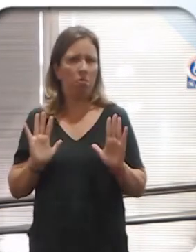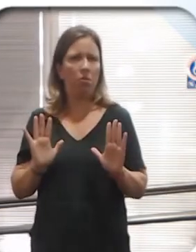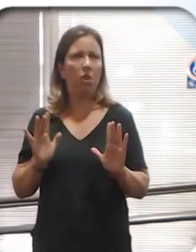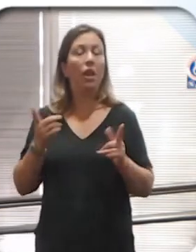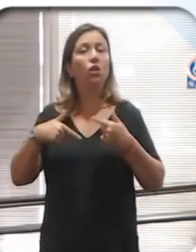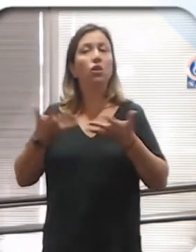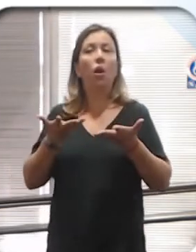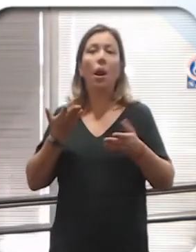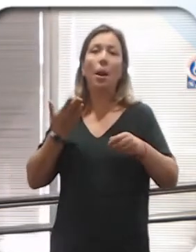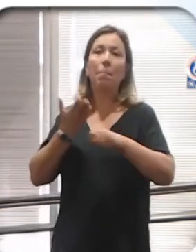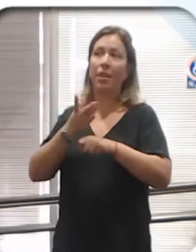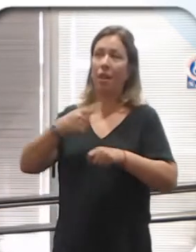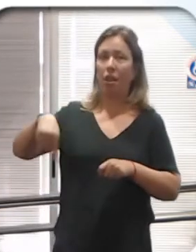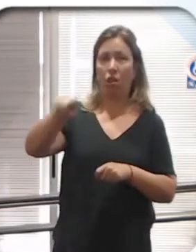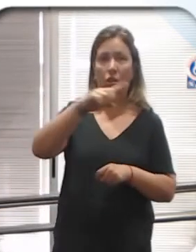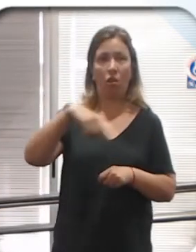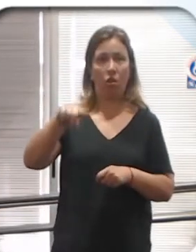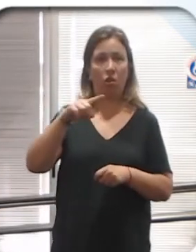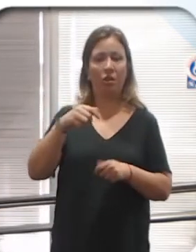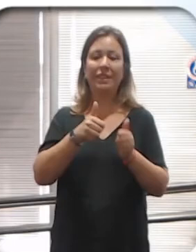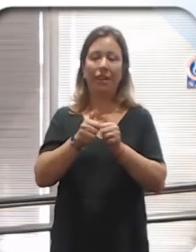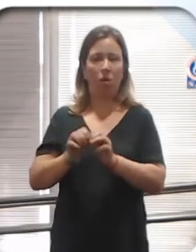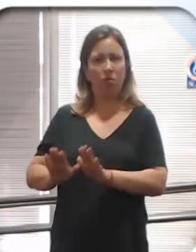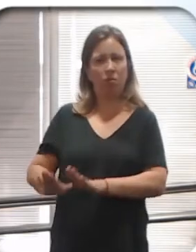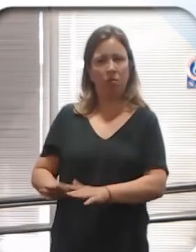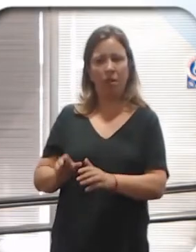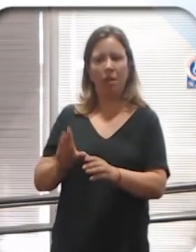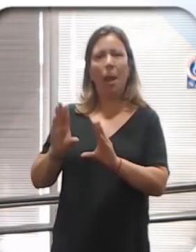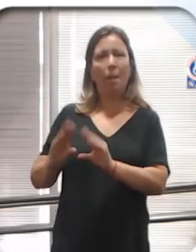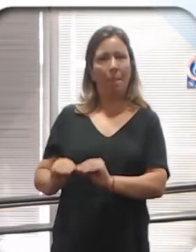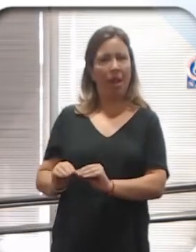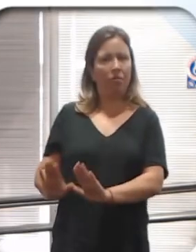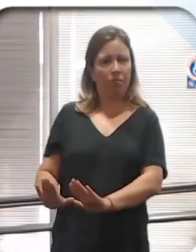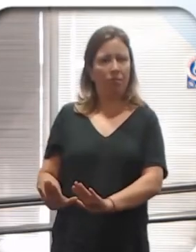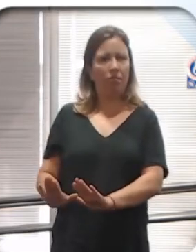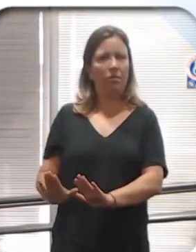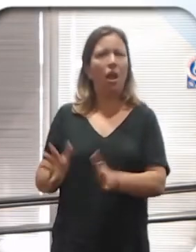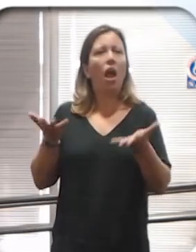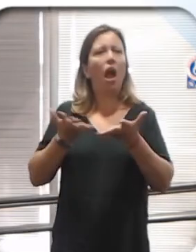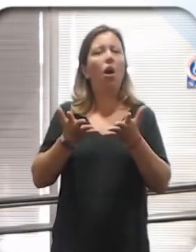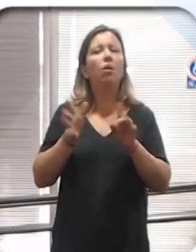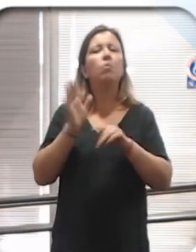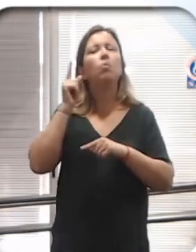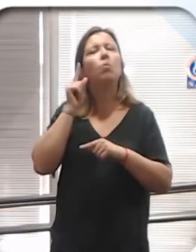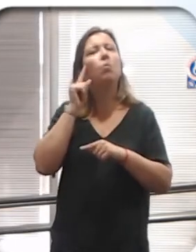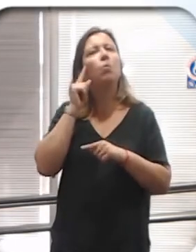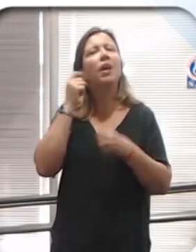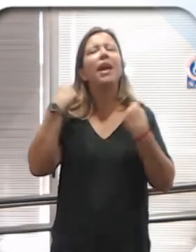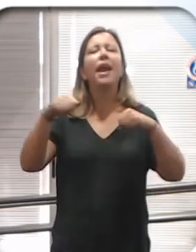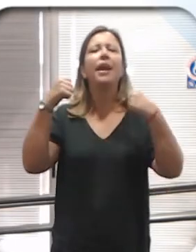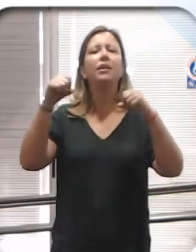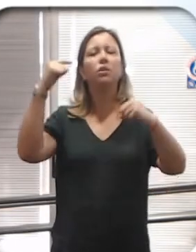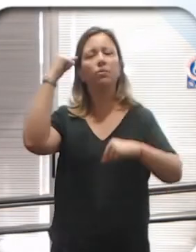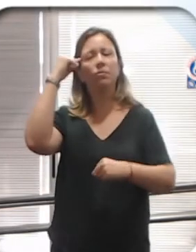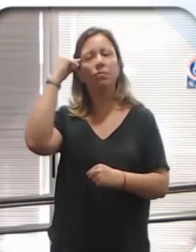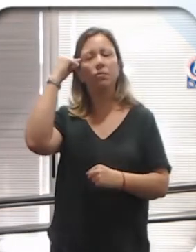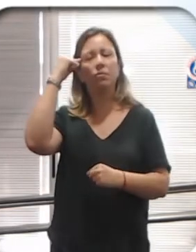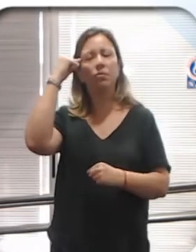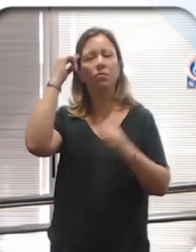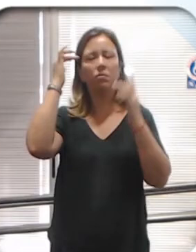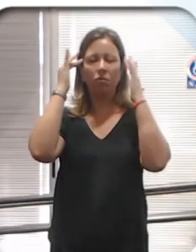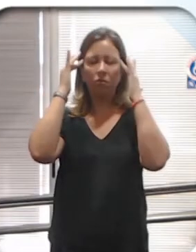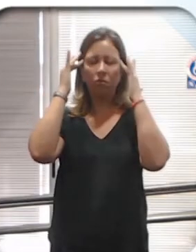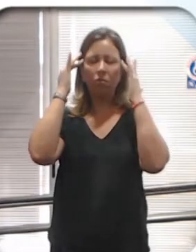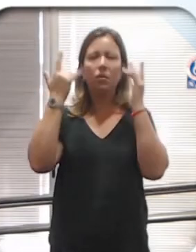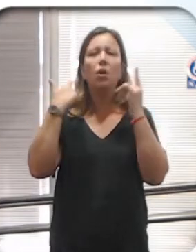es pedirle a todos que aparte de dejar el celular, apagarlo, etcétera, vamos a hacer un ejercicio mental como para poder